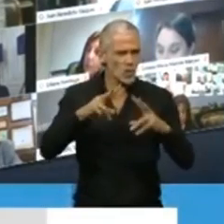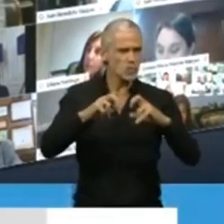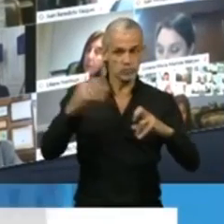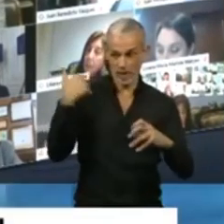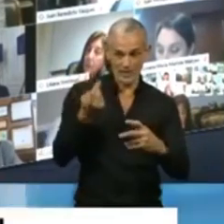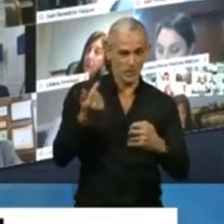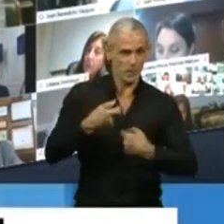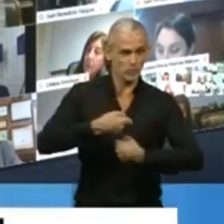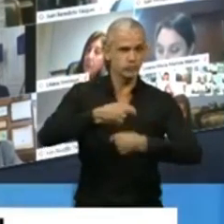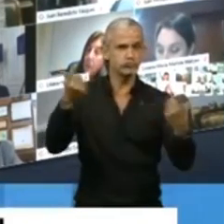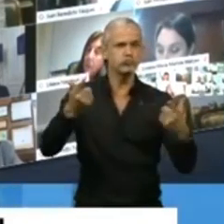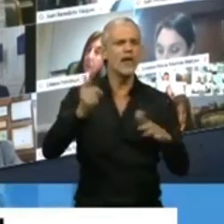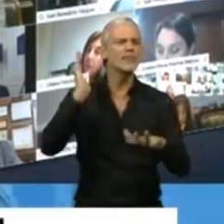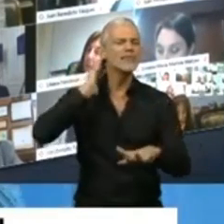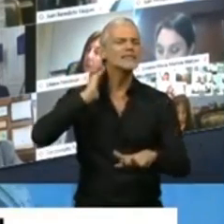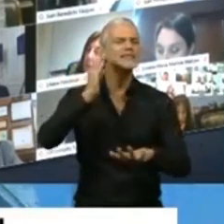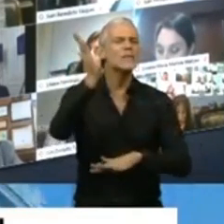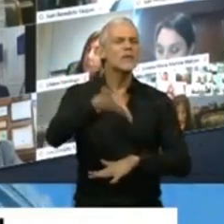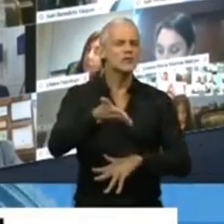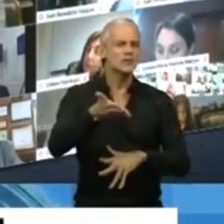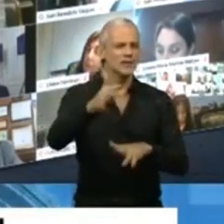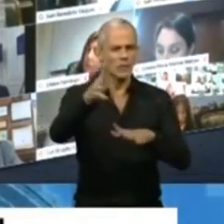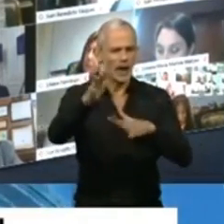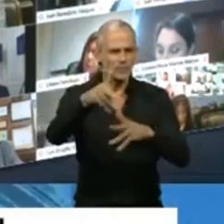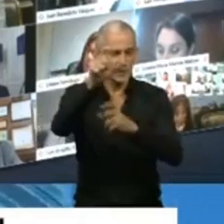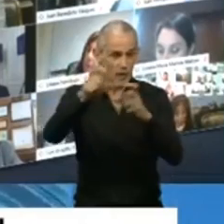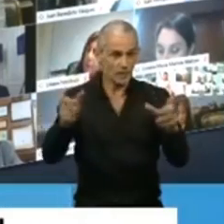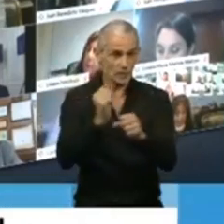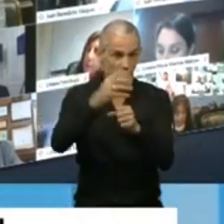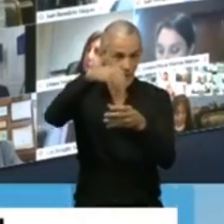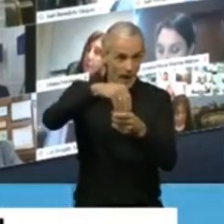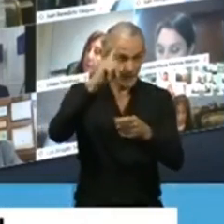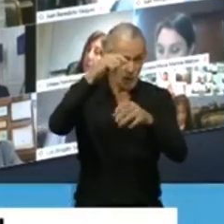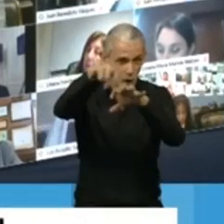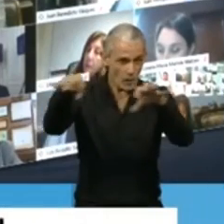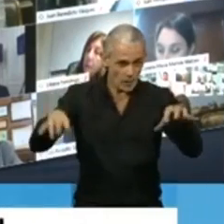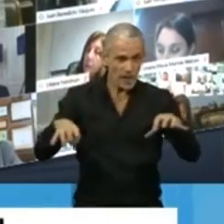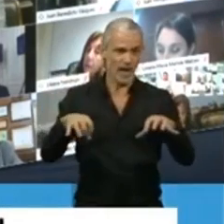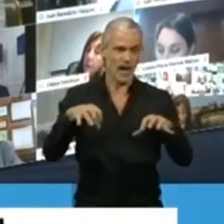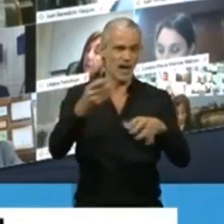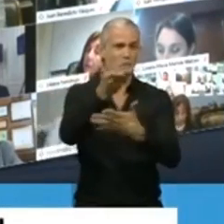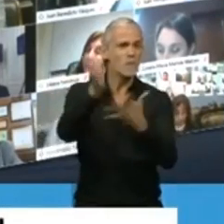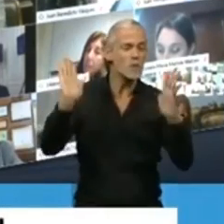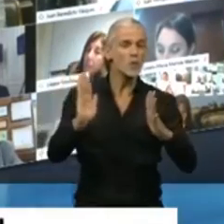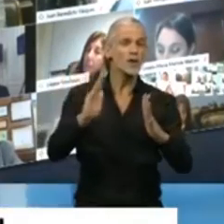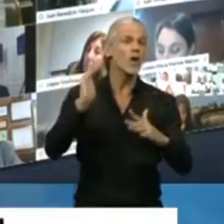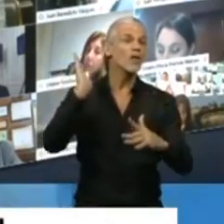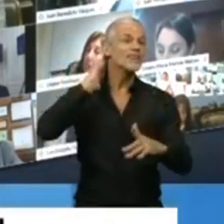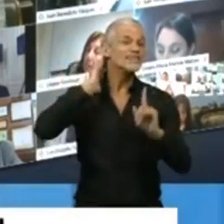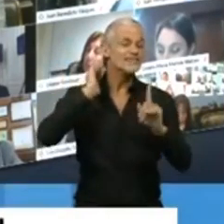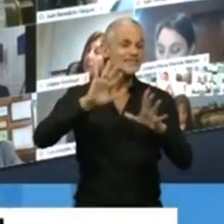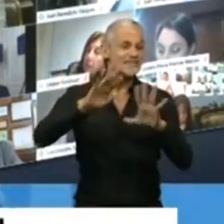mucho, un 16% alrededor de los trabajadores del sistema de salud fueron